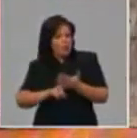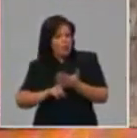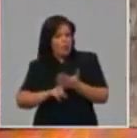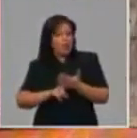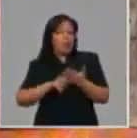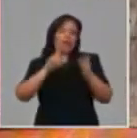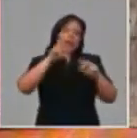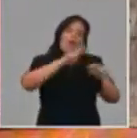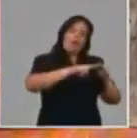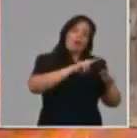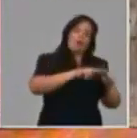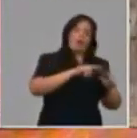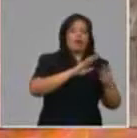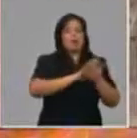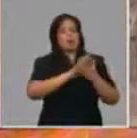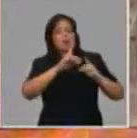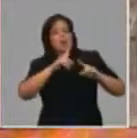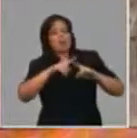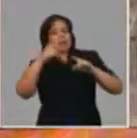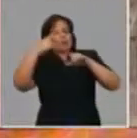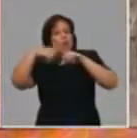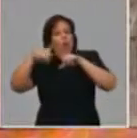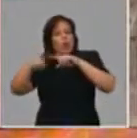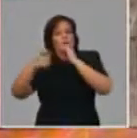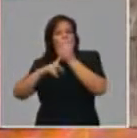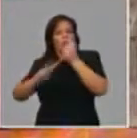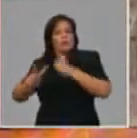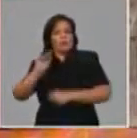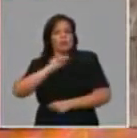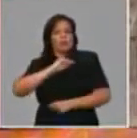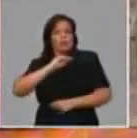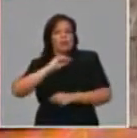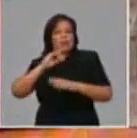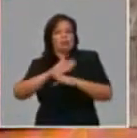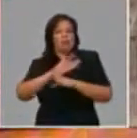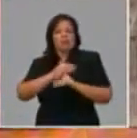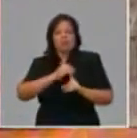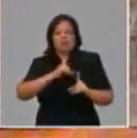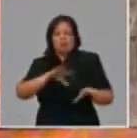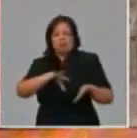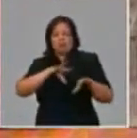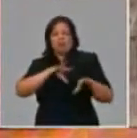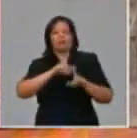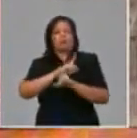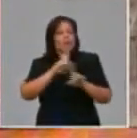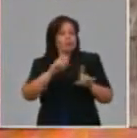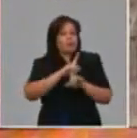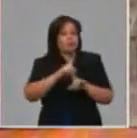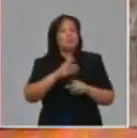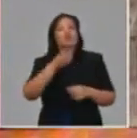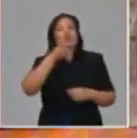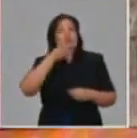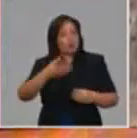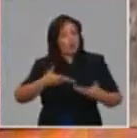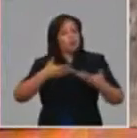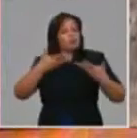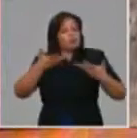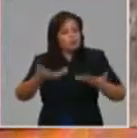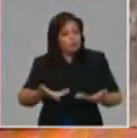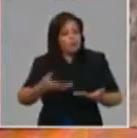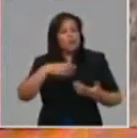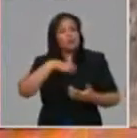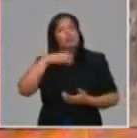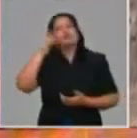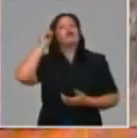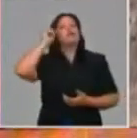Habana y Matanza y del resto del país se sientan o no se sientan que están homenajeados. Tuvimos la experiencia